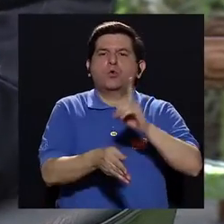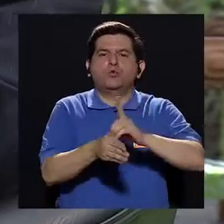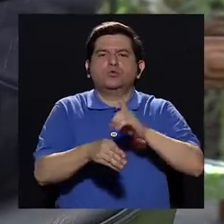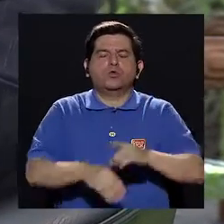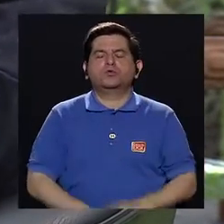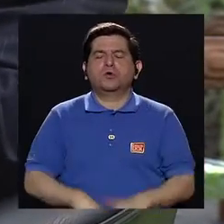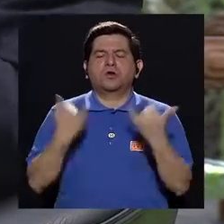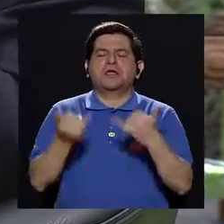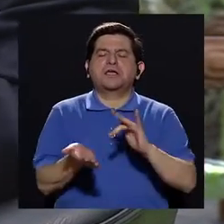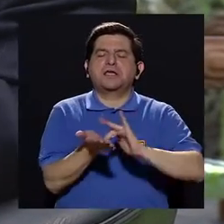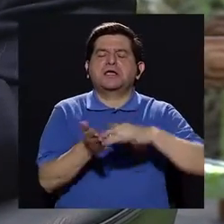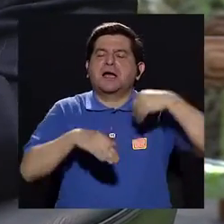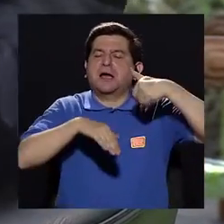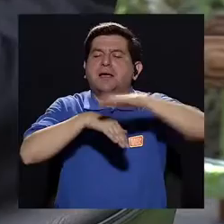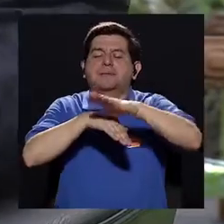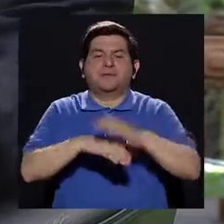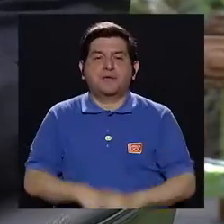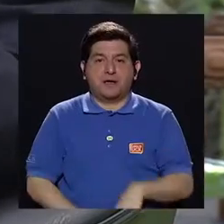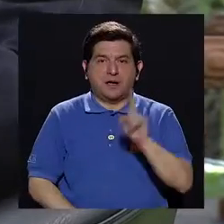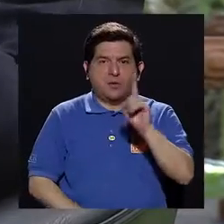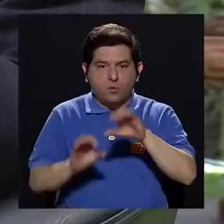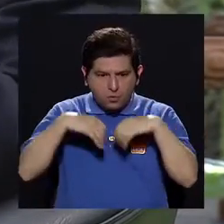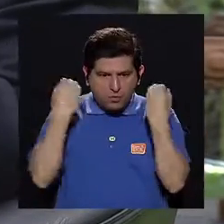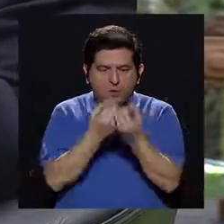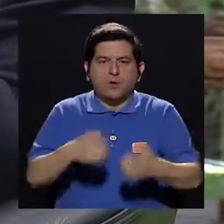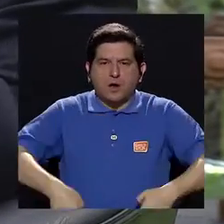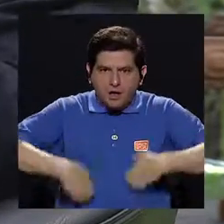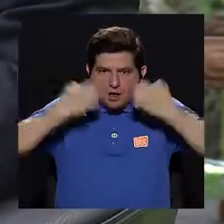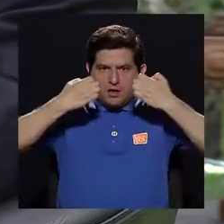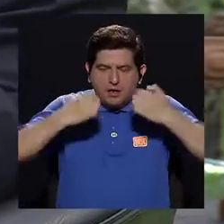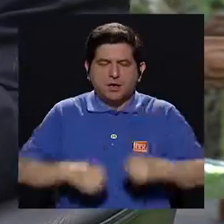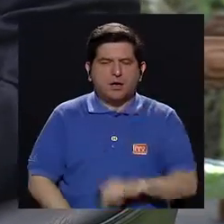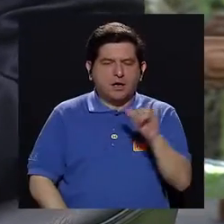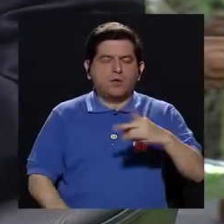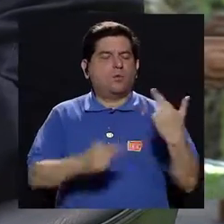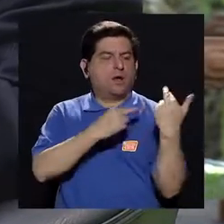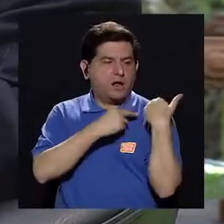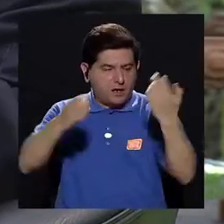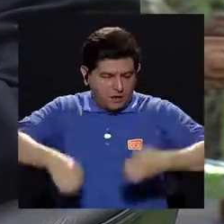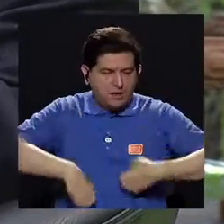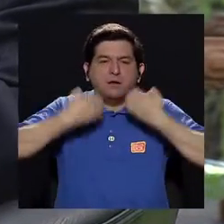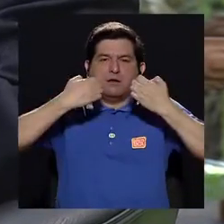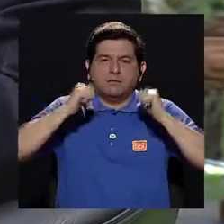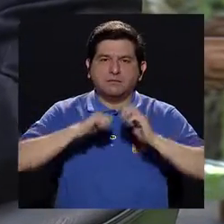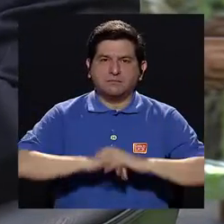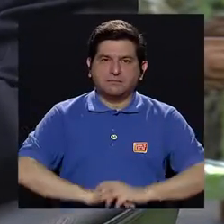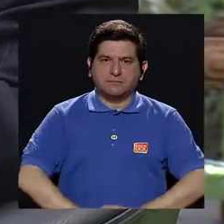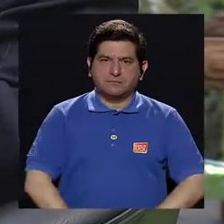médico que lo ve y le manda unas pastillitas. Hay toda una organización y hay toda una responsabilidad.